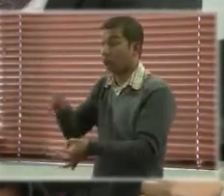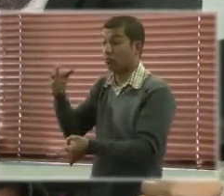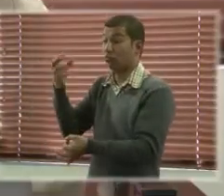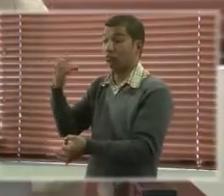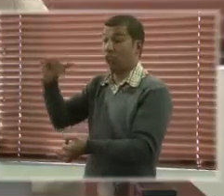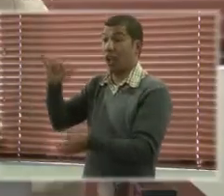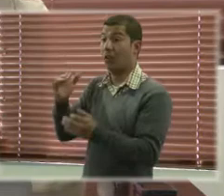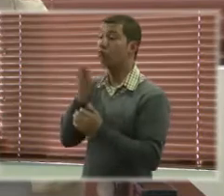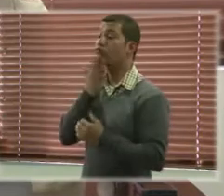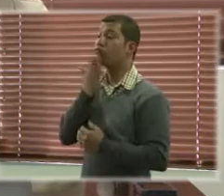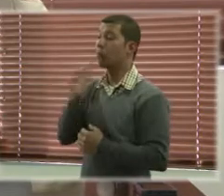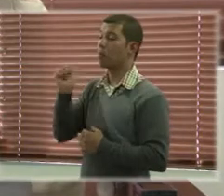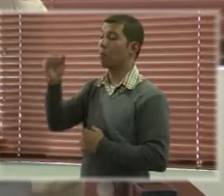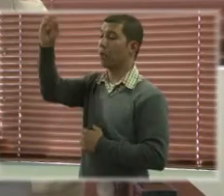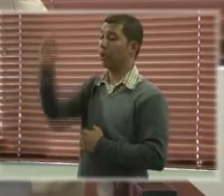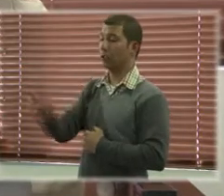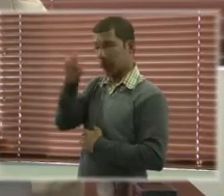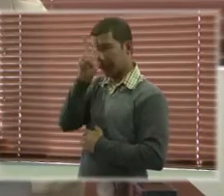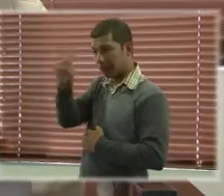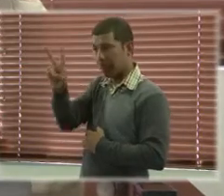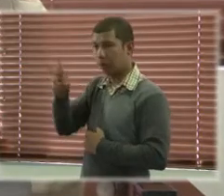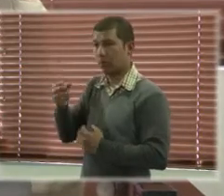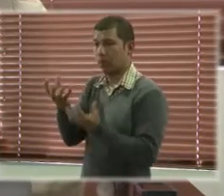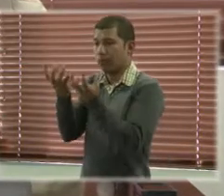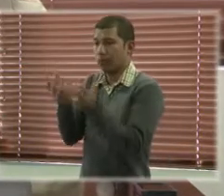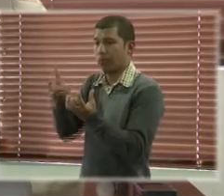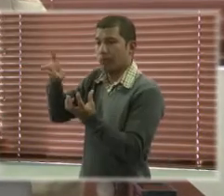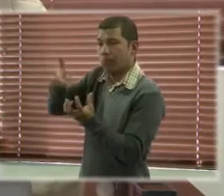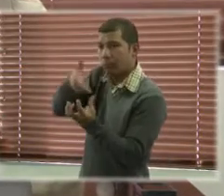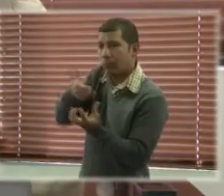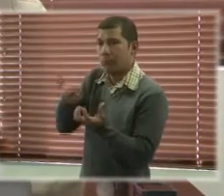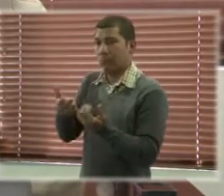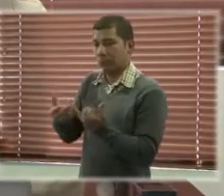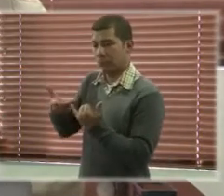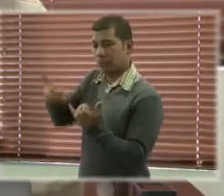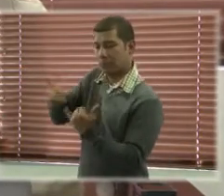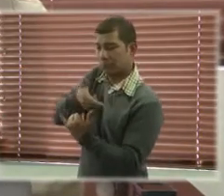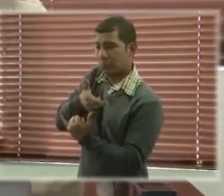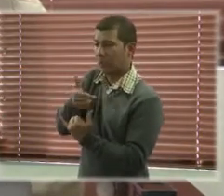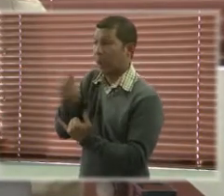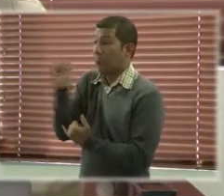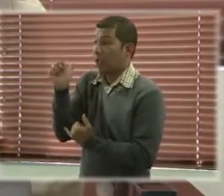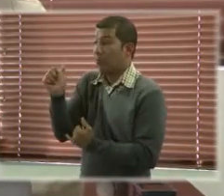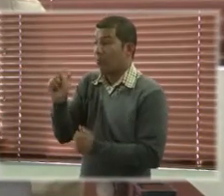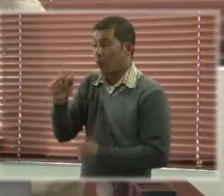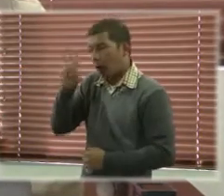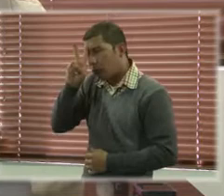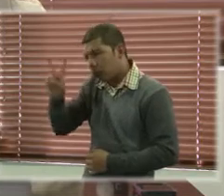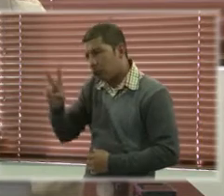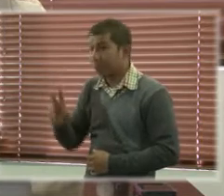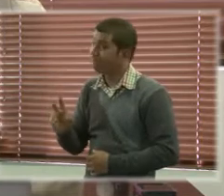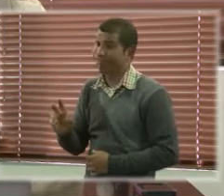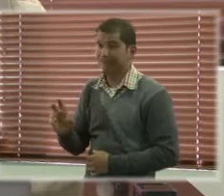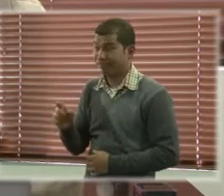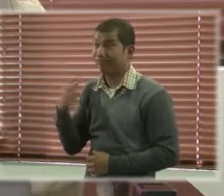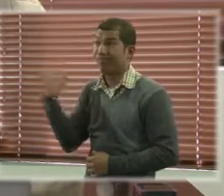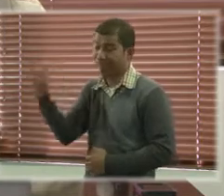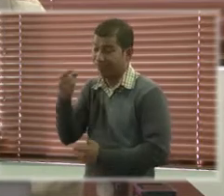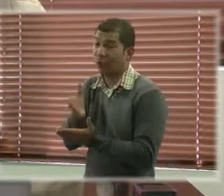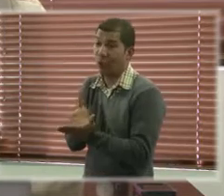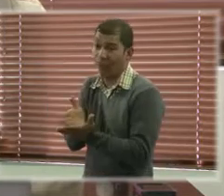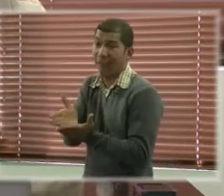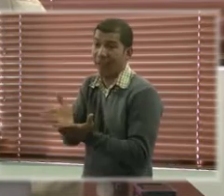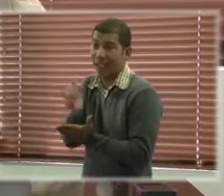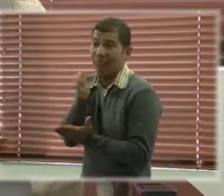bajo media interdicción sigue ocurriendo, lo que este proyecto ha hecho es visibilizar un poco la situación y generar prácticas